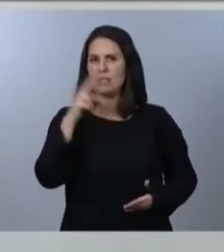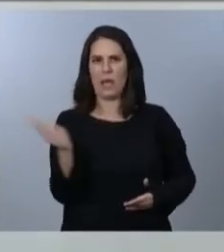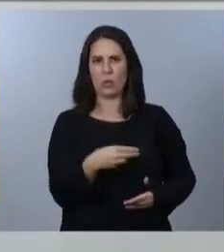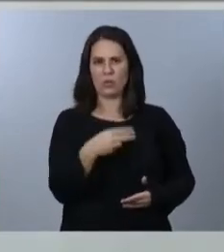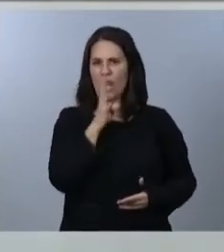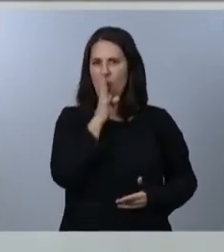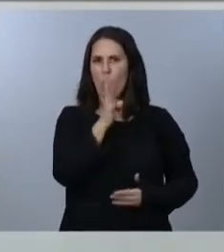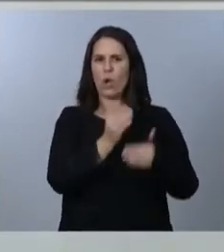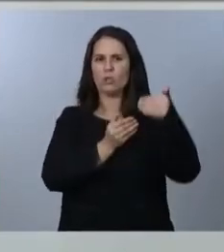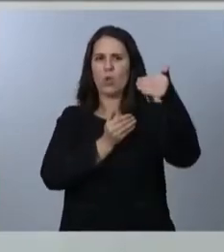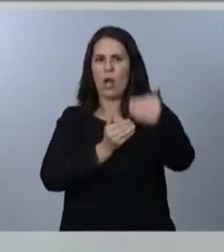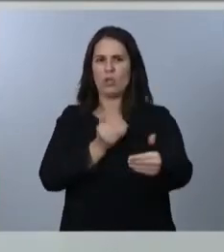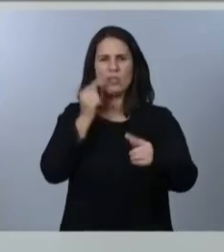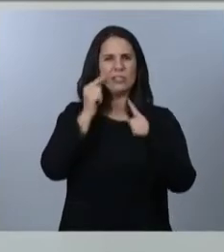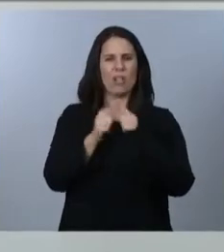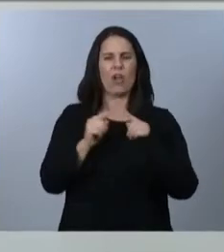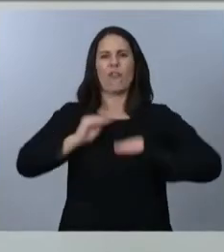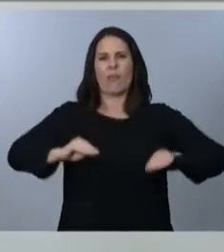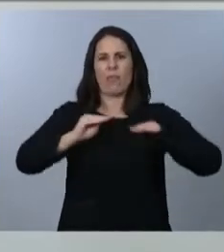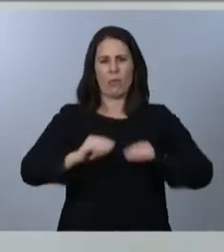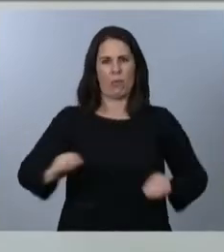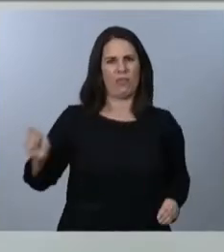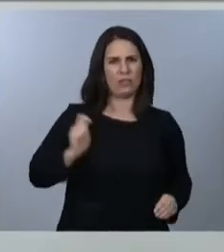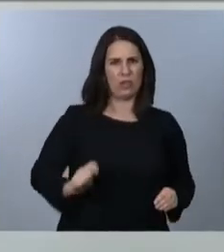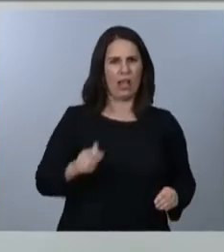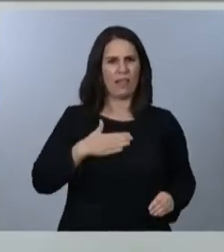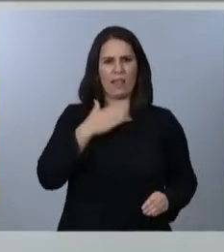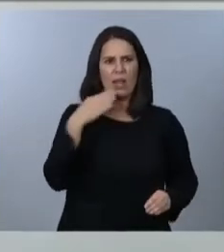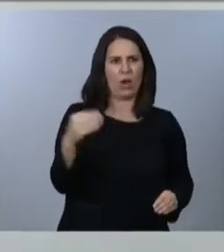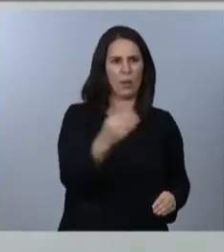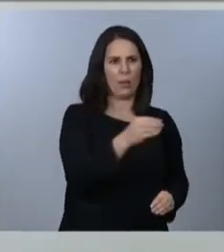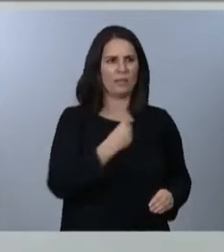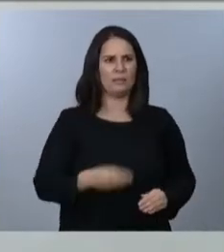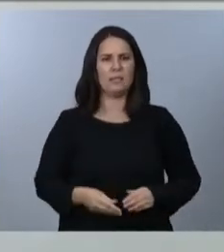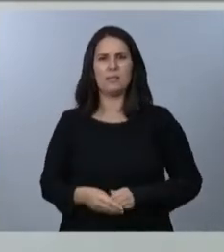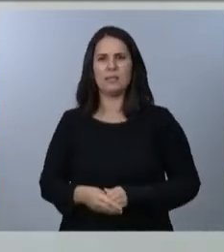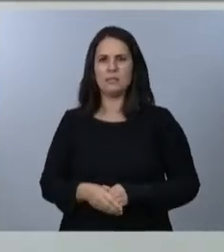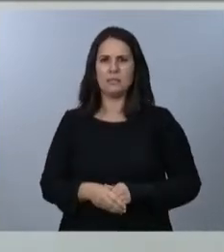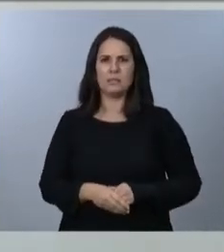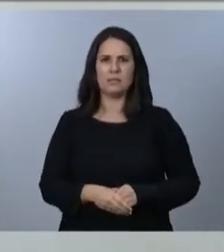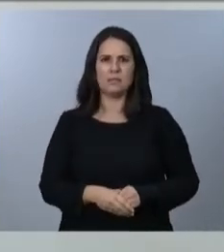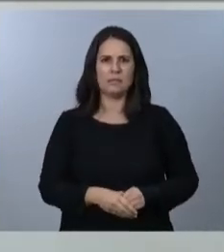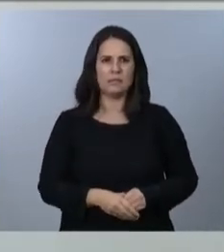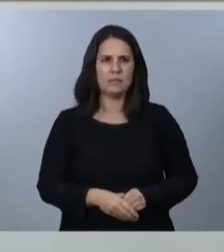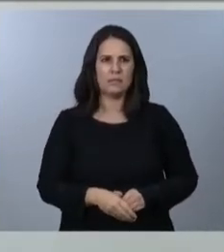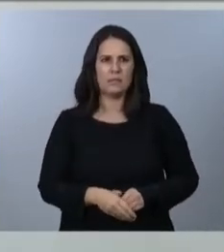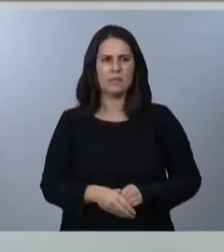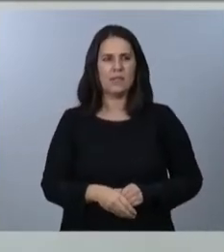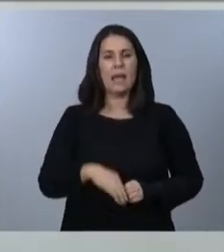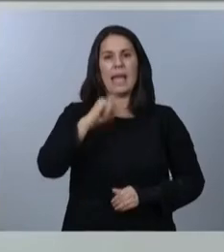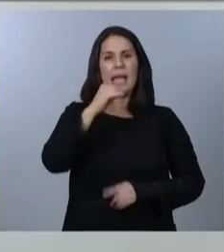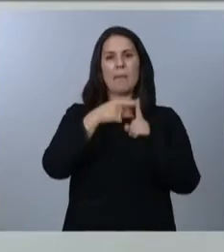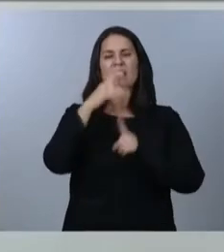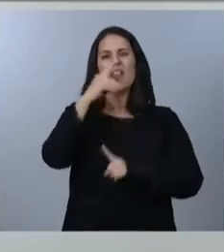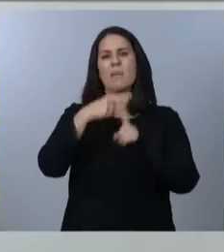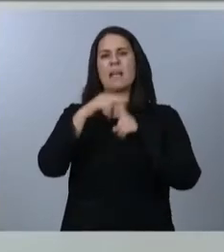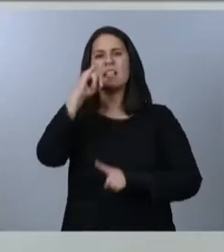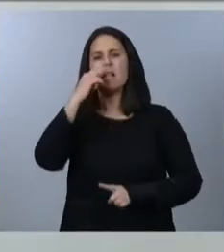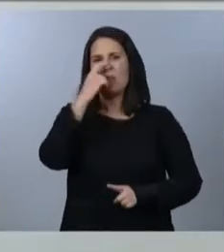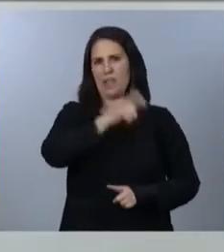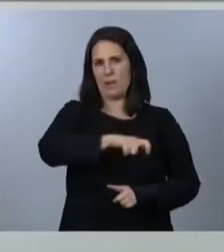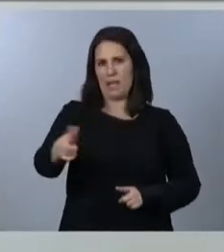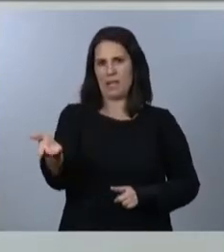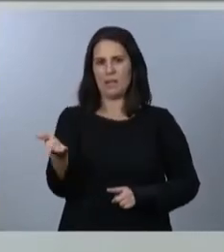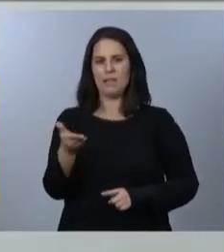para la formación profesional de nuestros jóvenes. Junto a ello, la IMAX de Masí Civil, la inversión, el